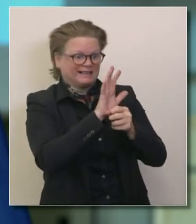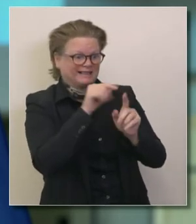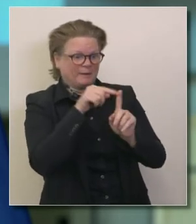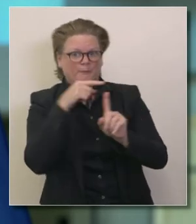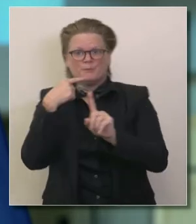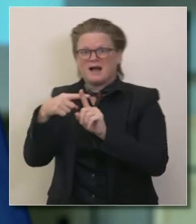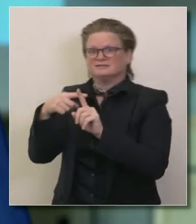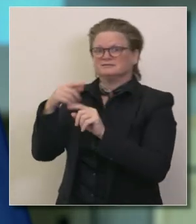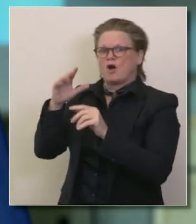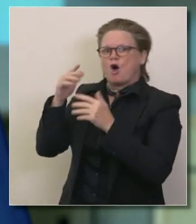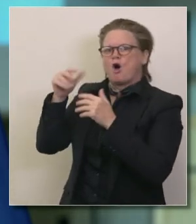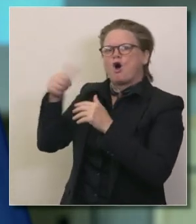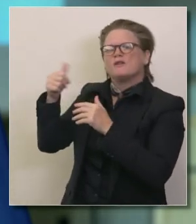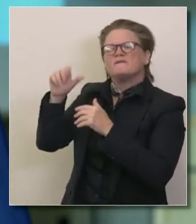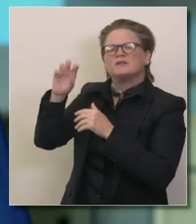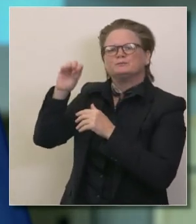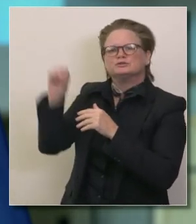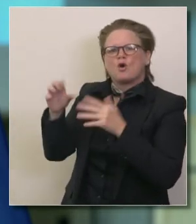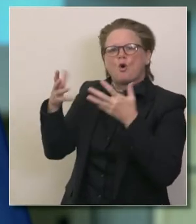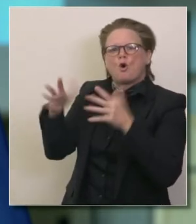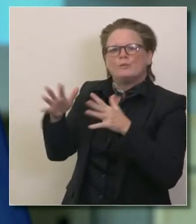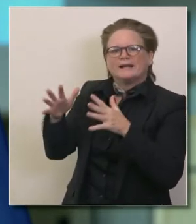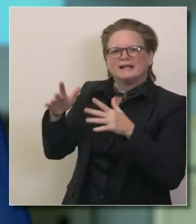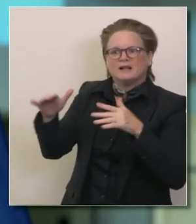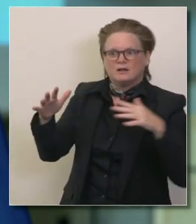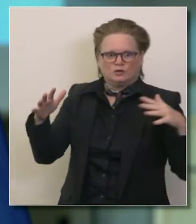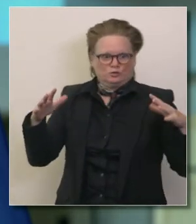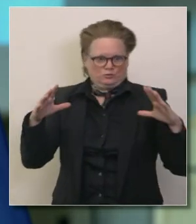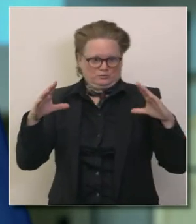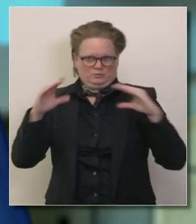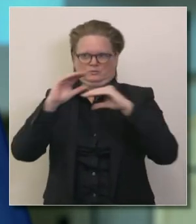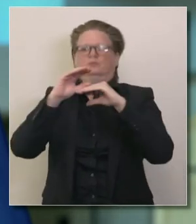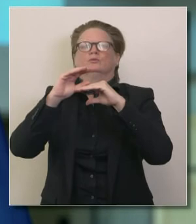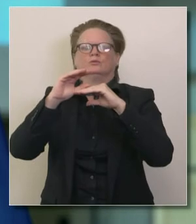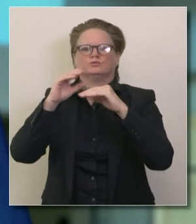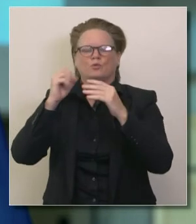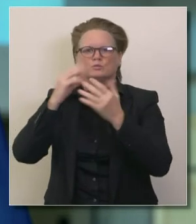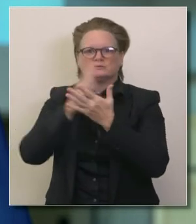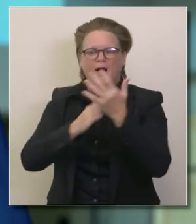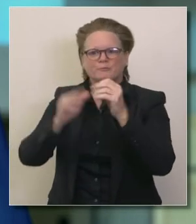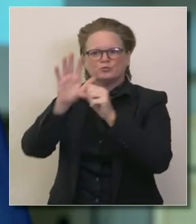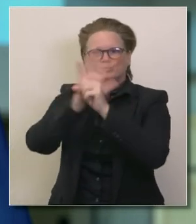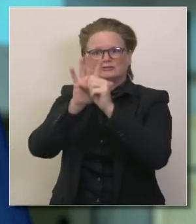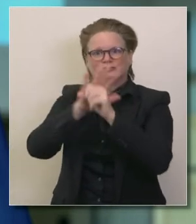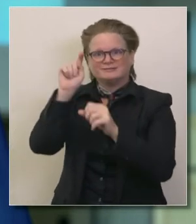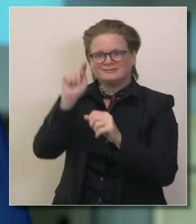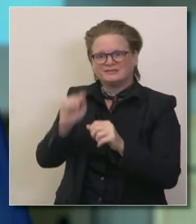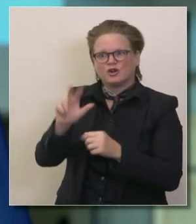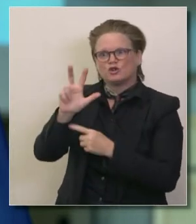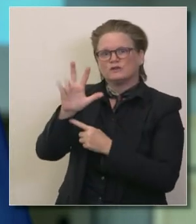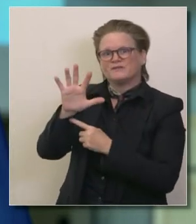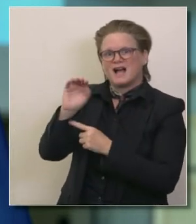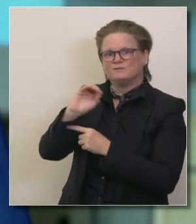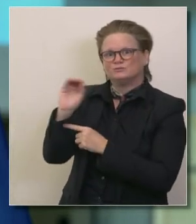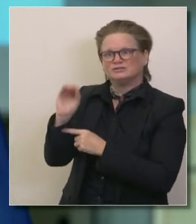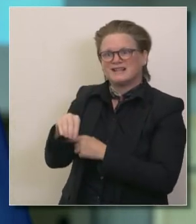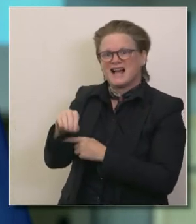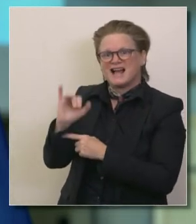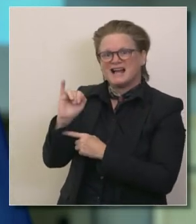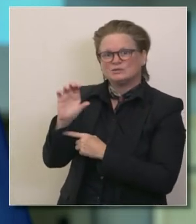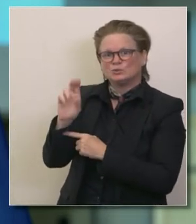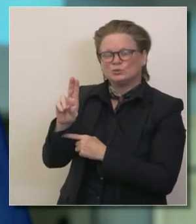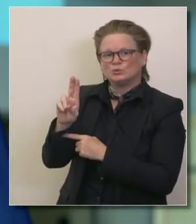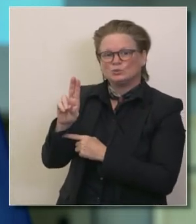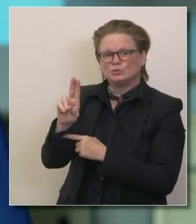durante el auge del verano algunas regiones lidiando con COVID tenían un 35% de capacidad